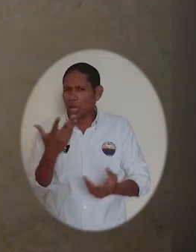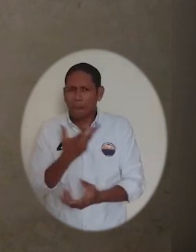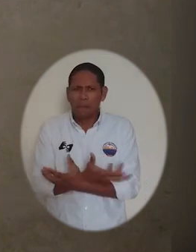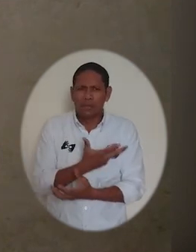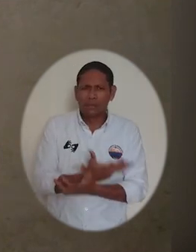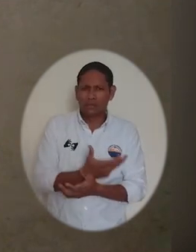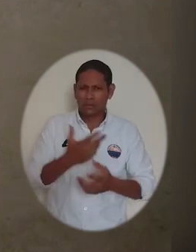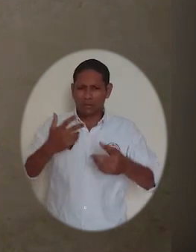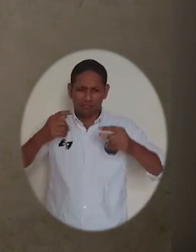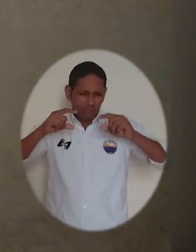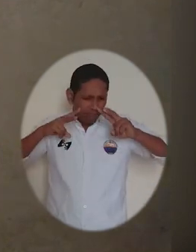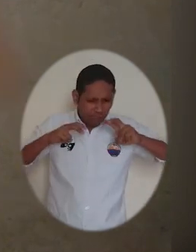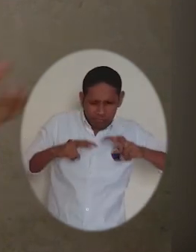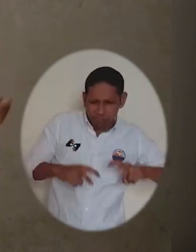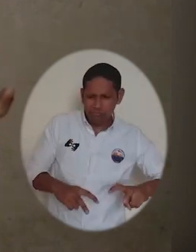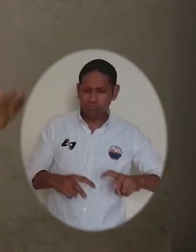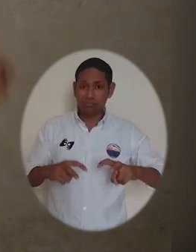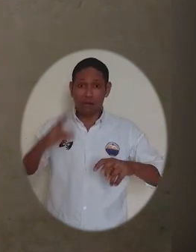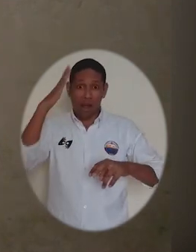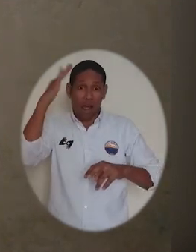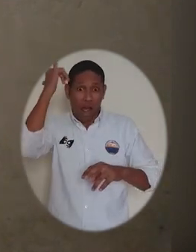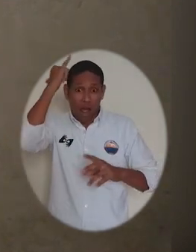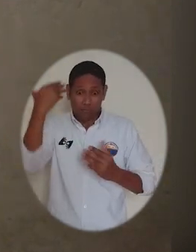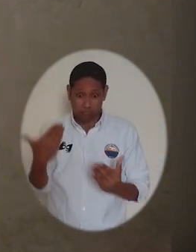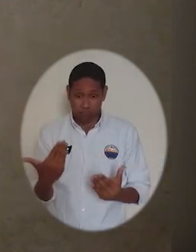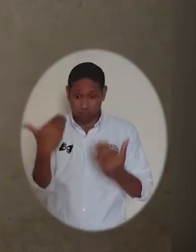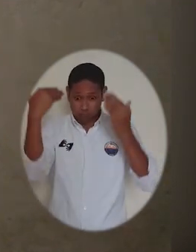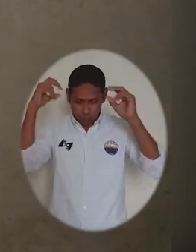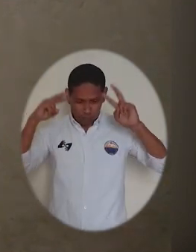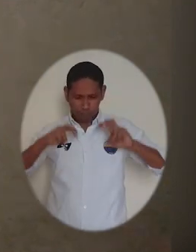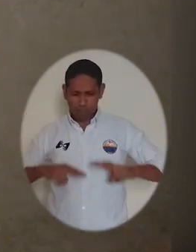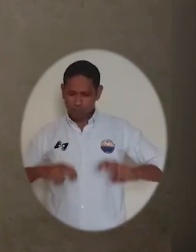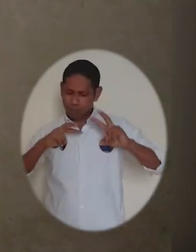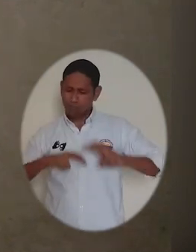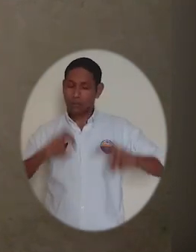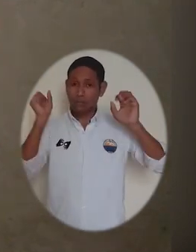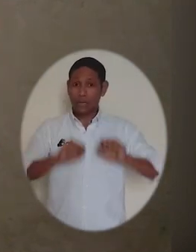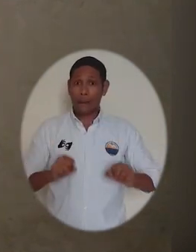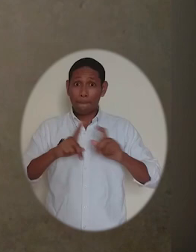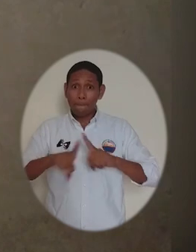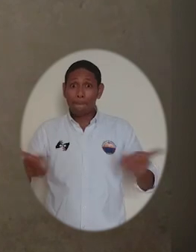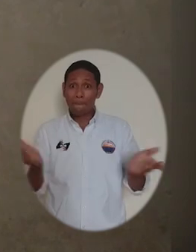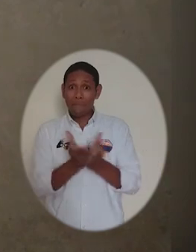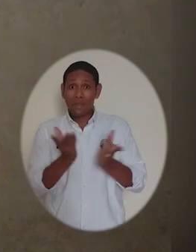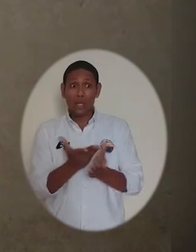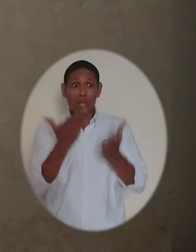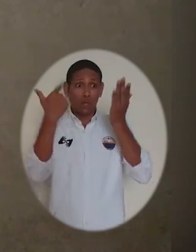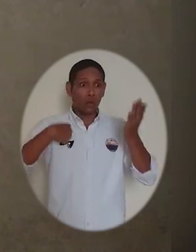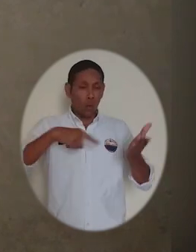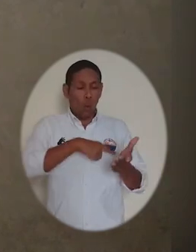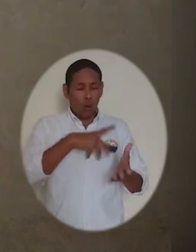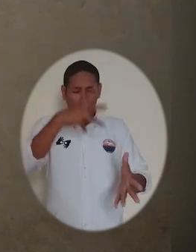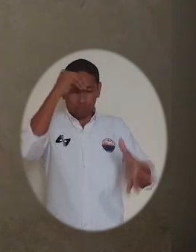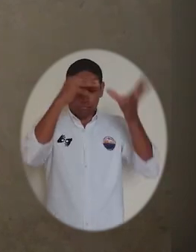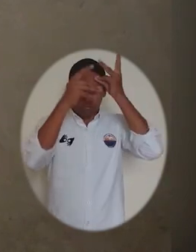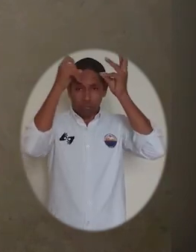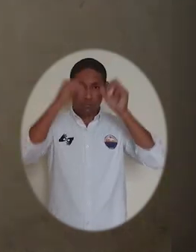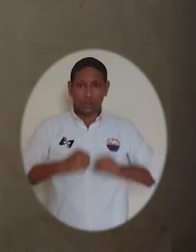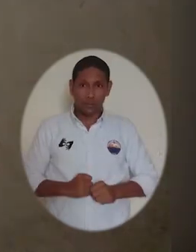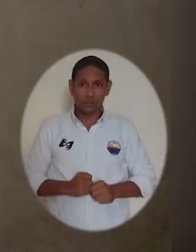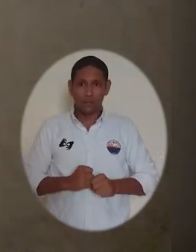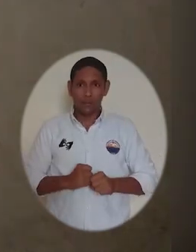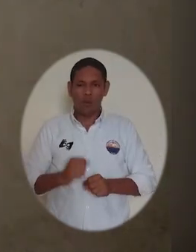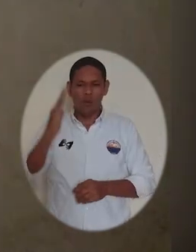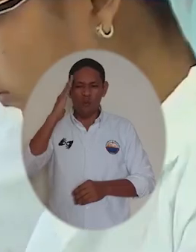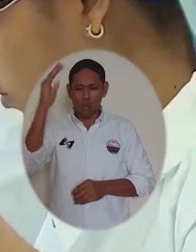funcionar tanto para la parte académica como para la parte investigativa y los estudiantes son los más